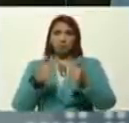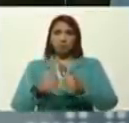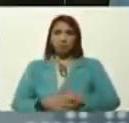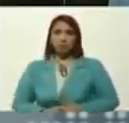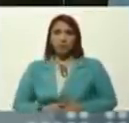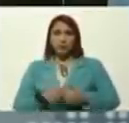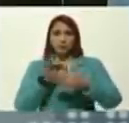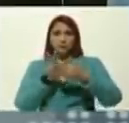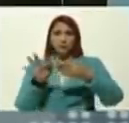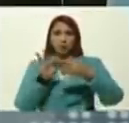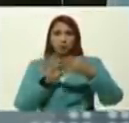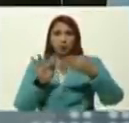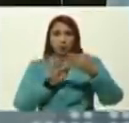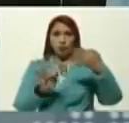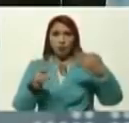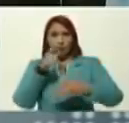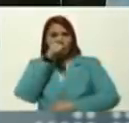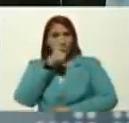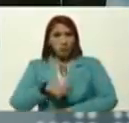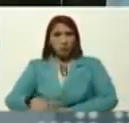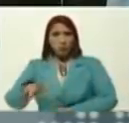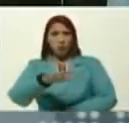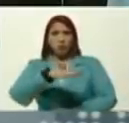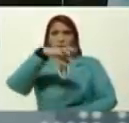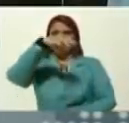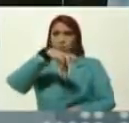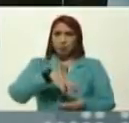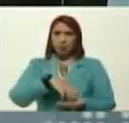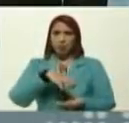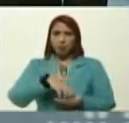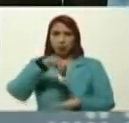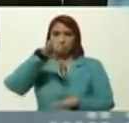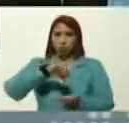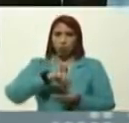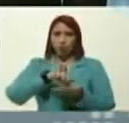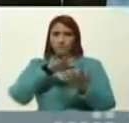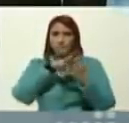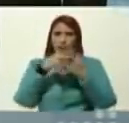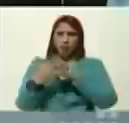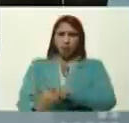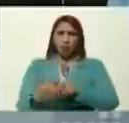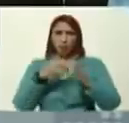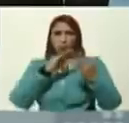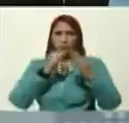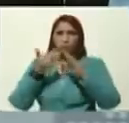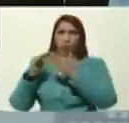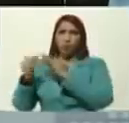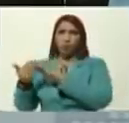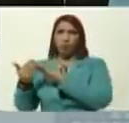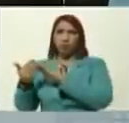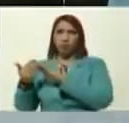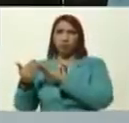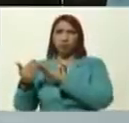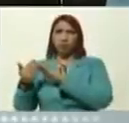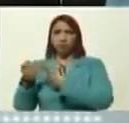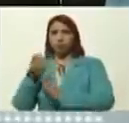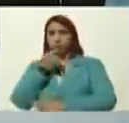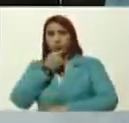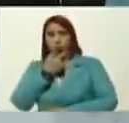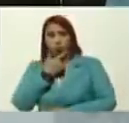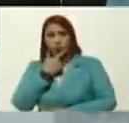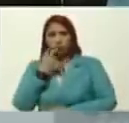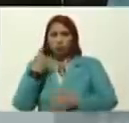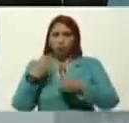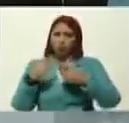funcionamiento de tu pueblo, de tu estado, de tu ciudad, de tu barrio, de tu comunidad, que esté bonito, las